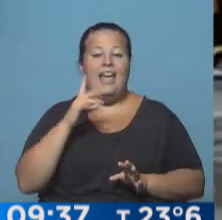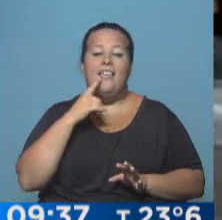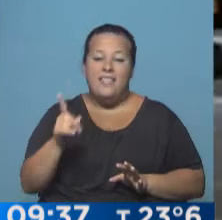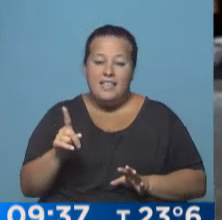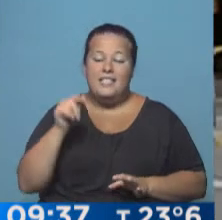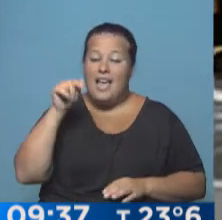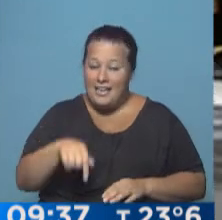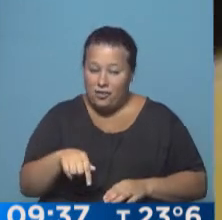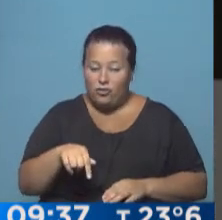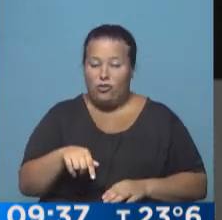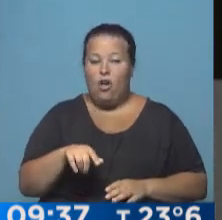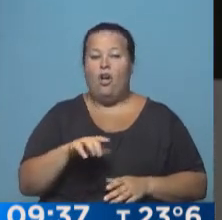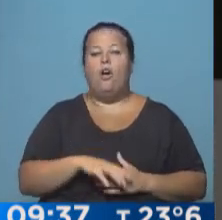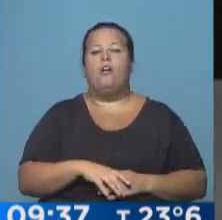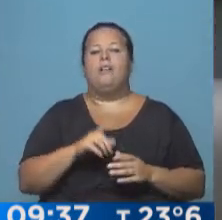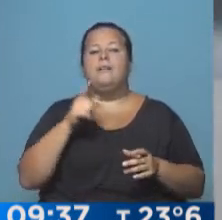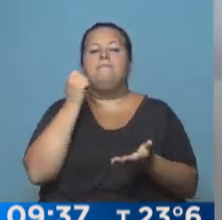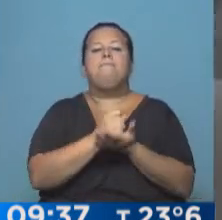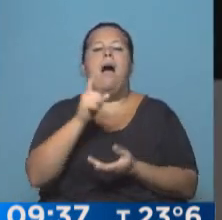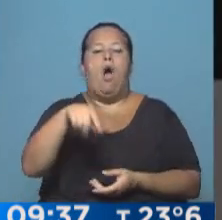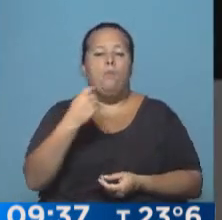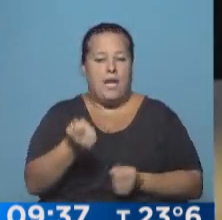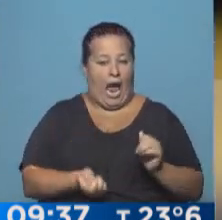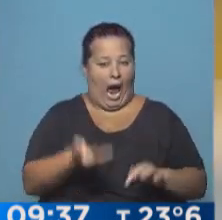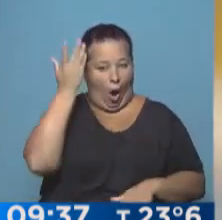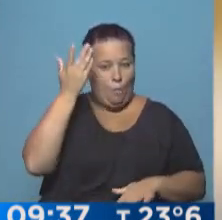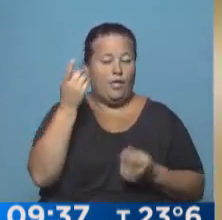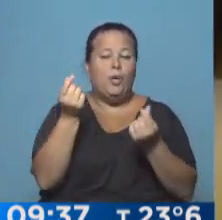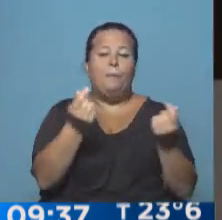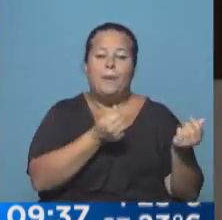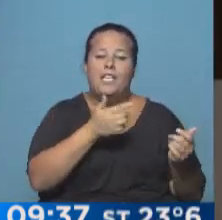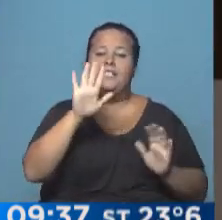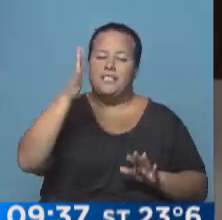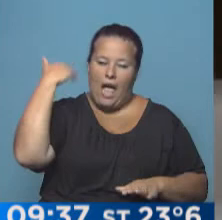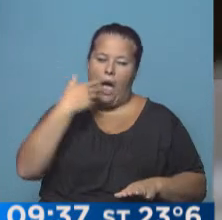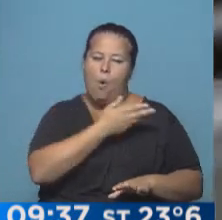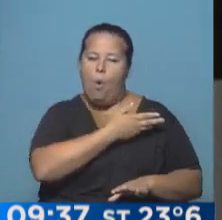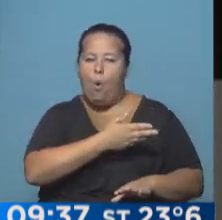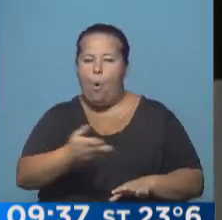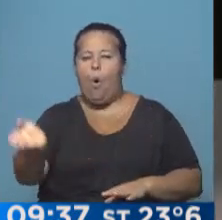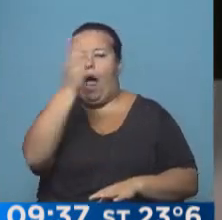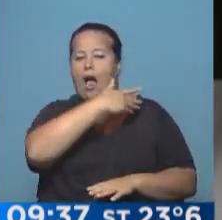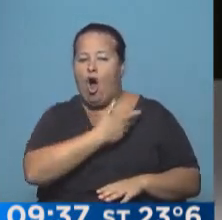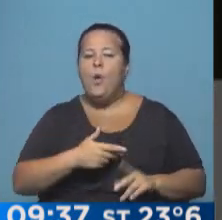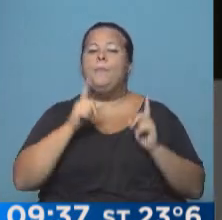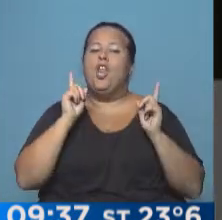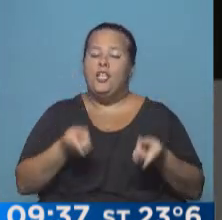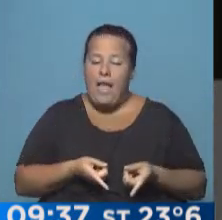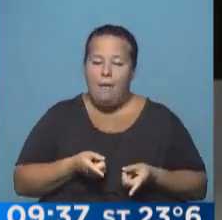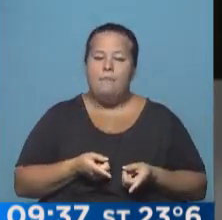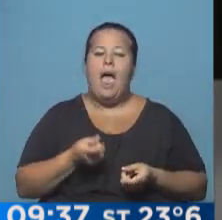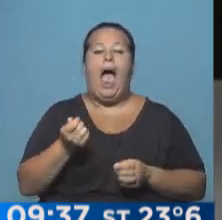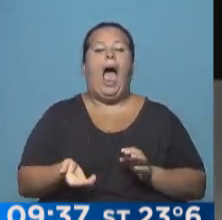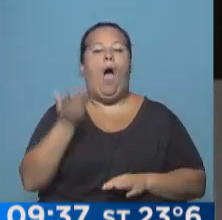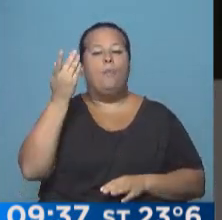esto es una secuela de un aumento de los precios que se venía arrastrando de la gestión anterior, pero también un